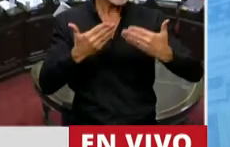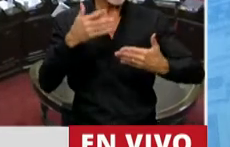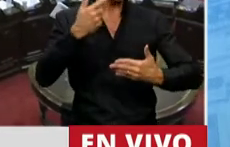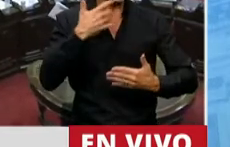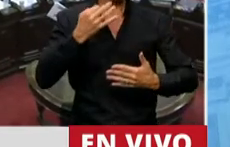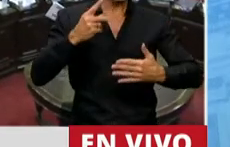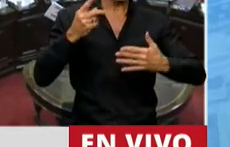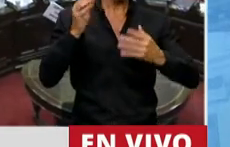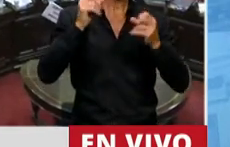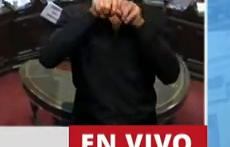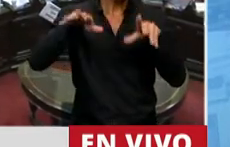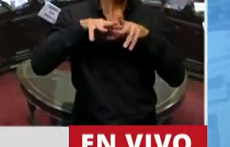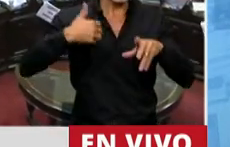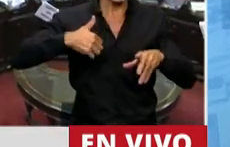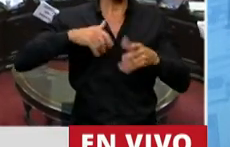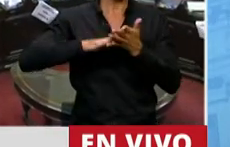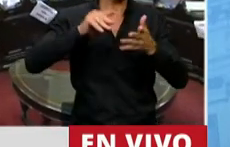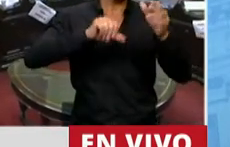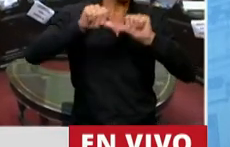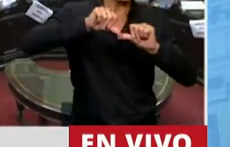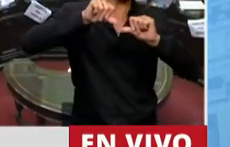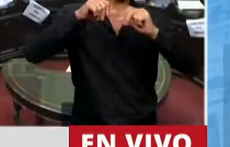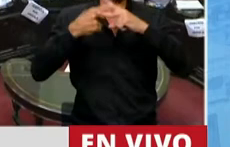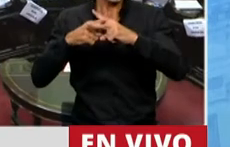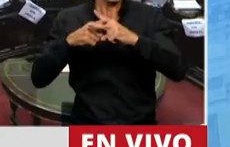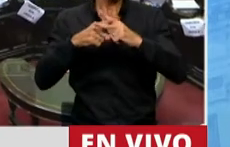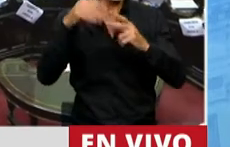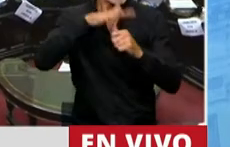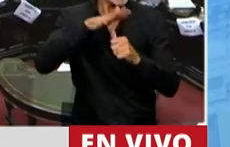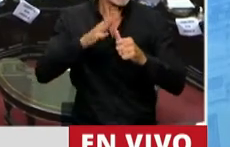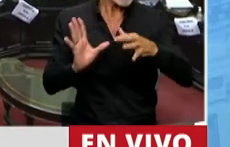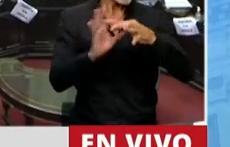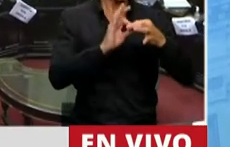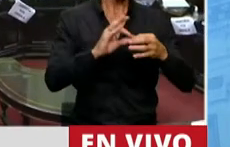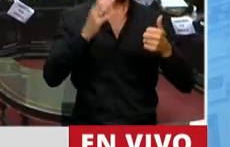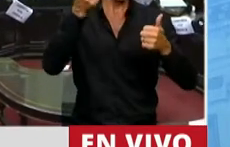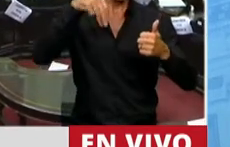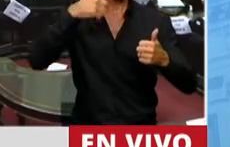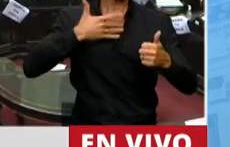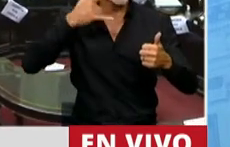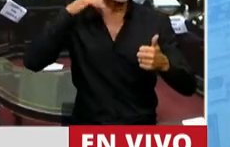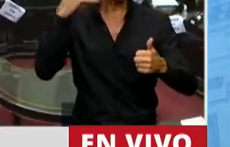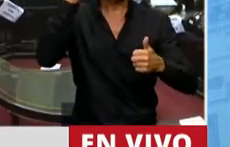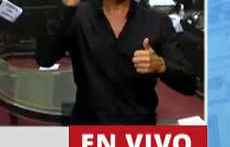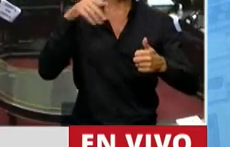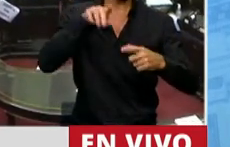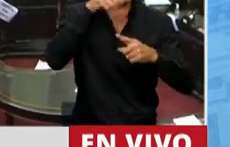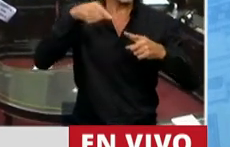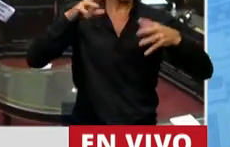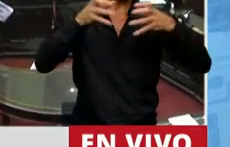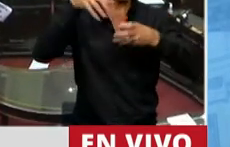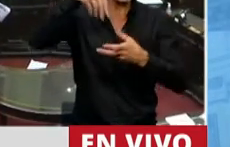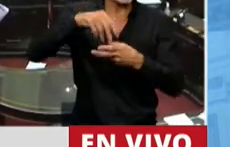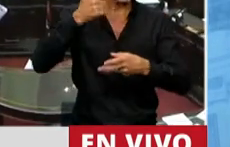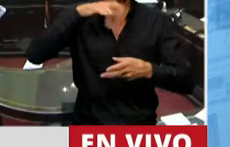a la Red Argentina de Ciencia, Tecnología y Género, a Ana Franchi, que ya la nombramos, a Silvia Kochen, por